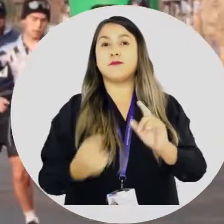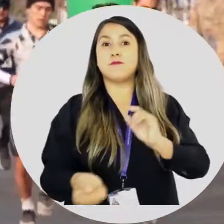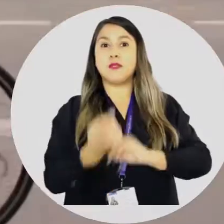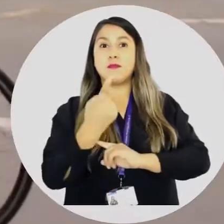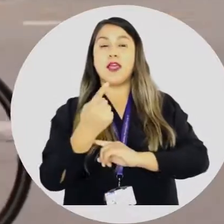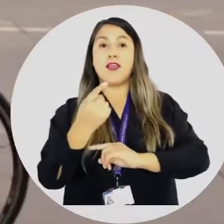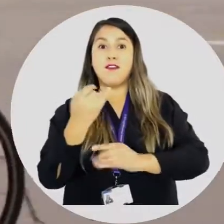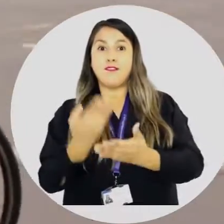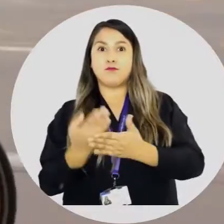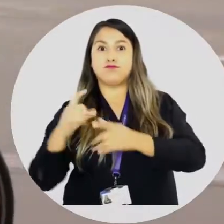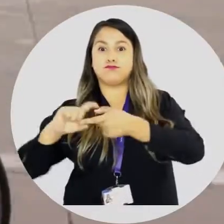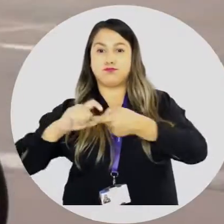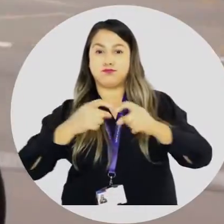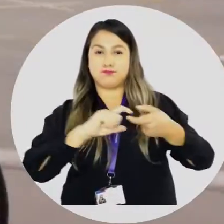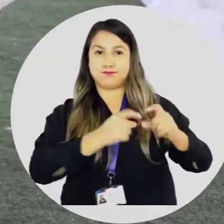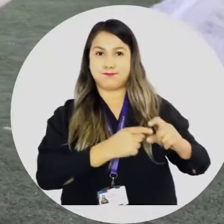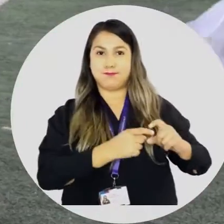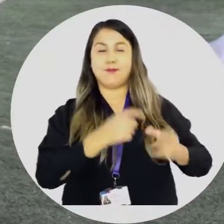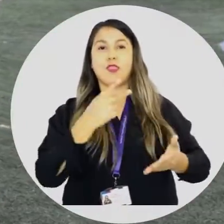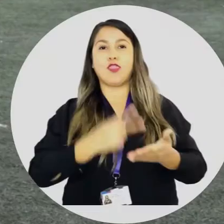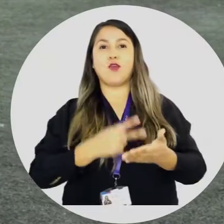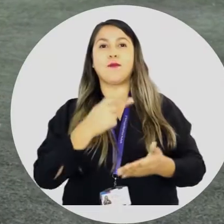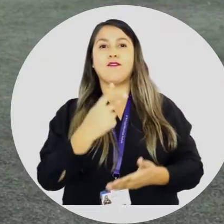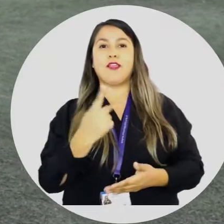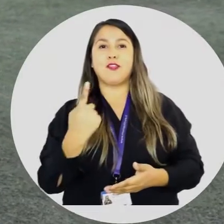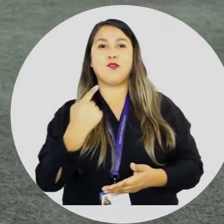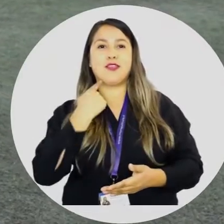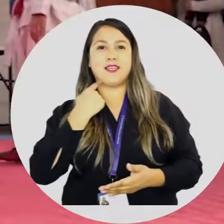primeras Olimpiadas Quilicura 2021.